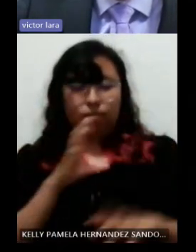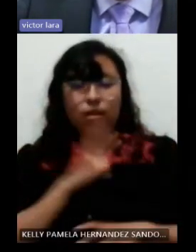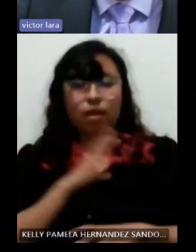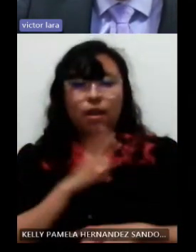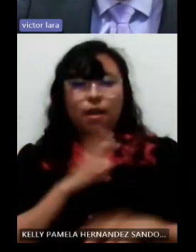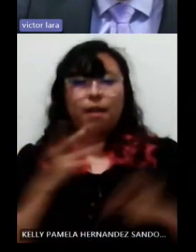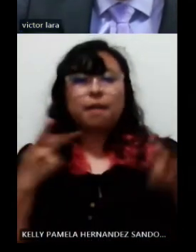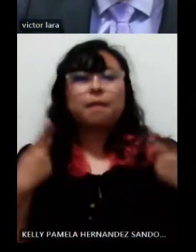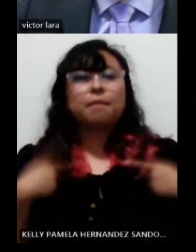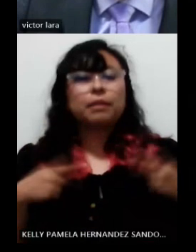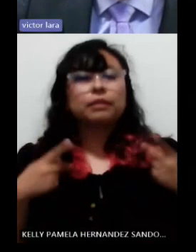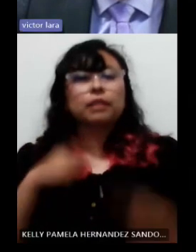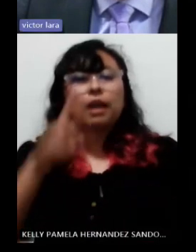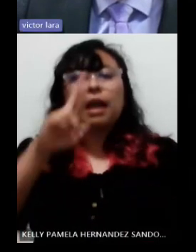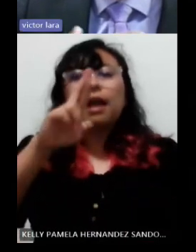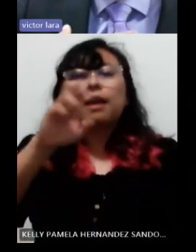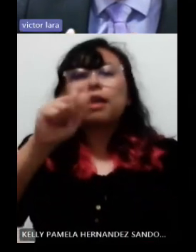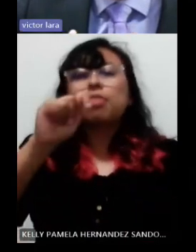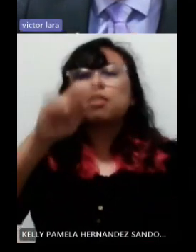pigmentaria.